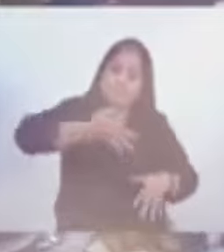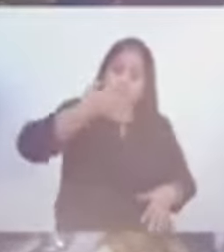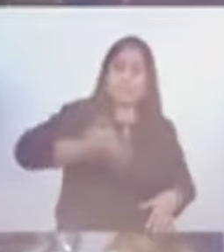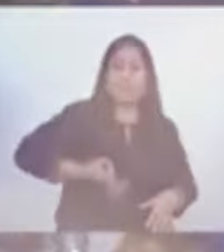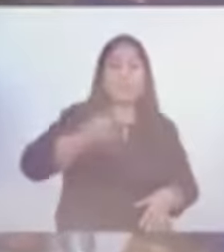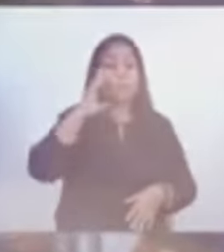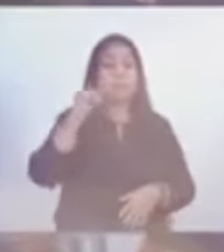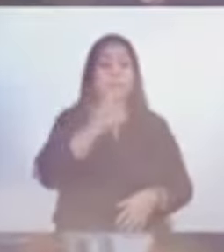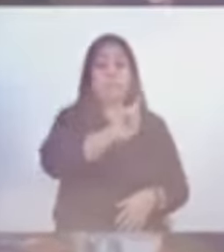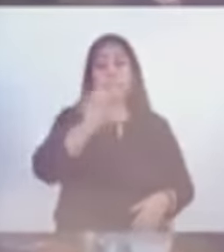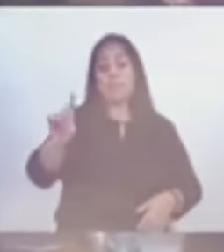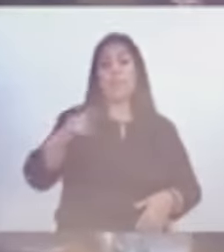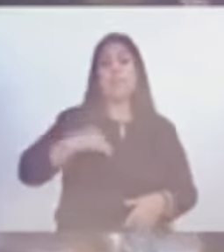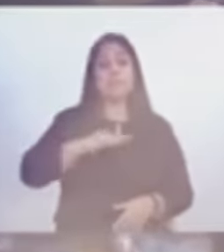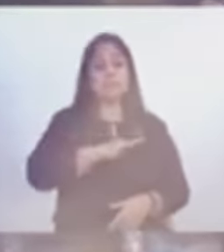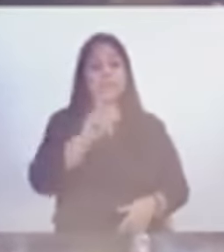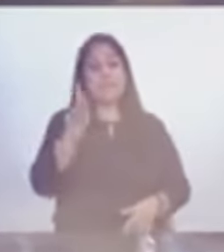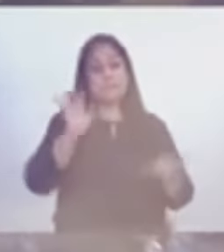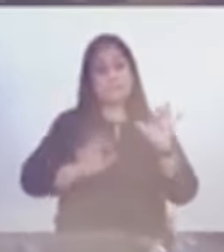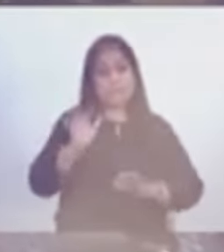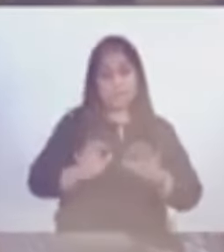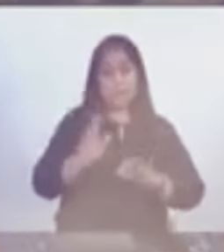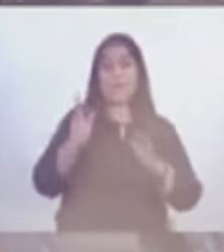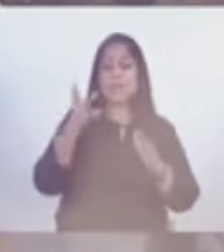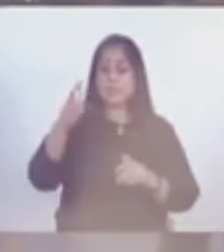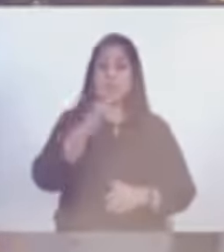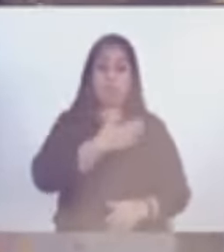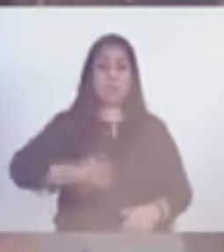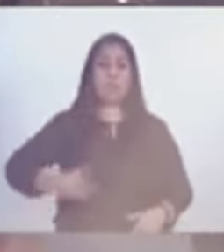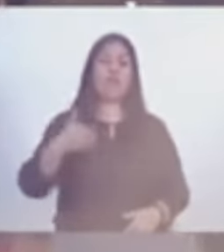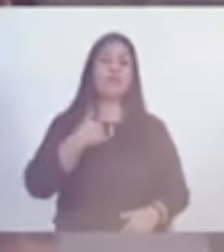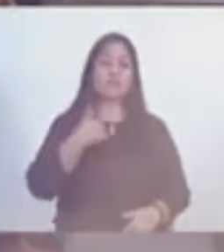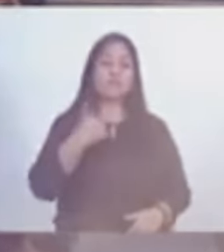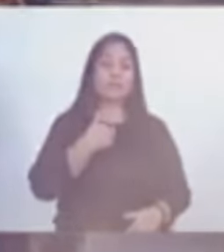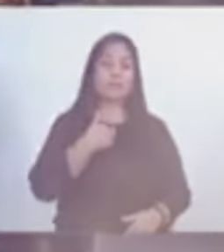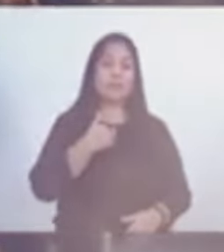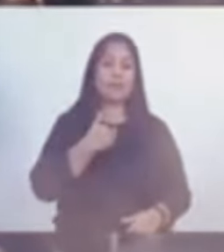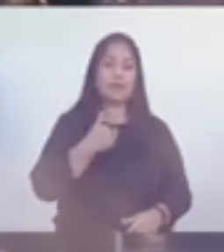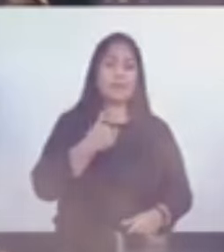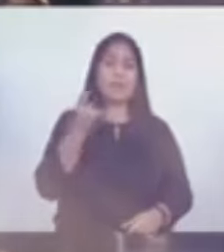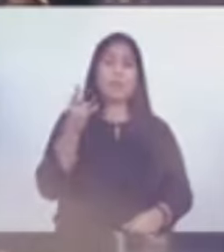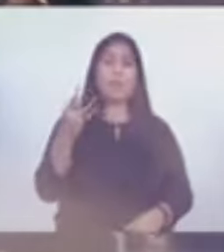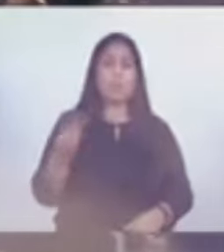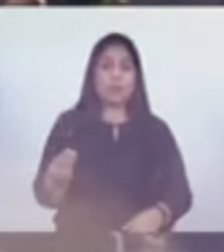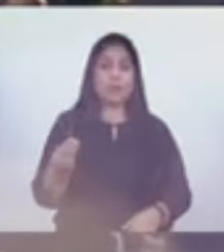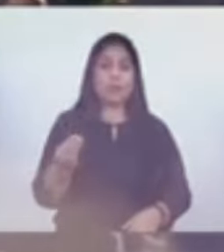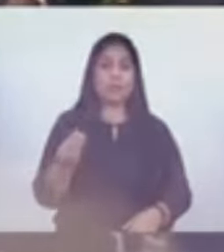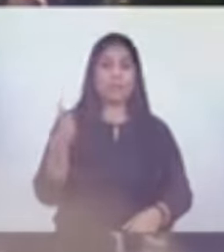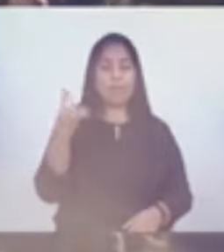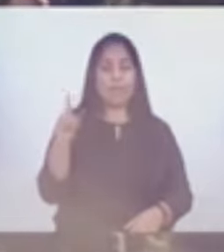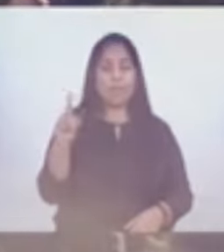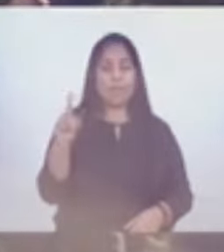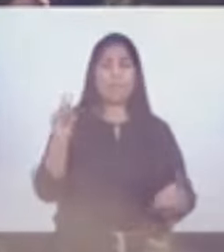cada ministerio y secretaría de gobierno, existen unas unidades de